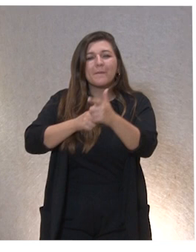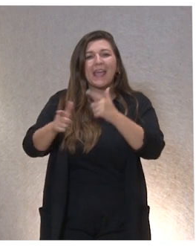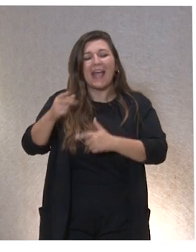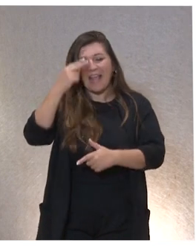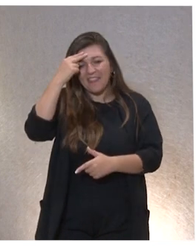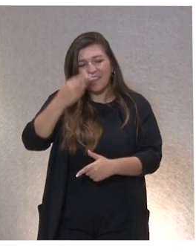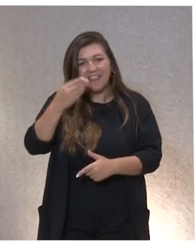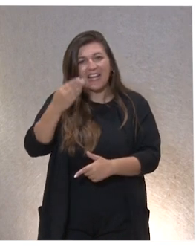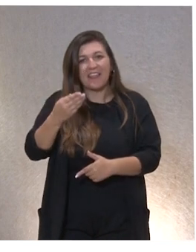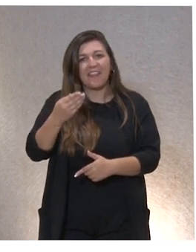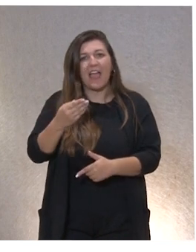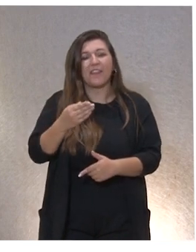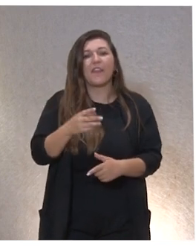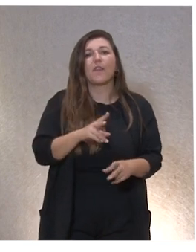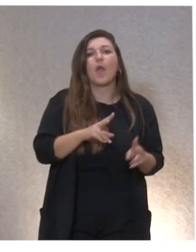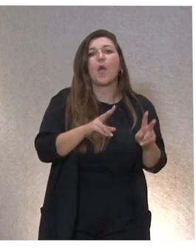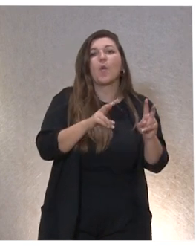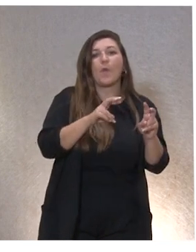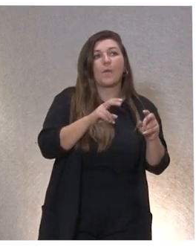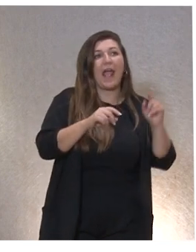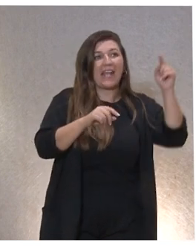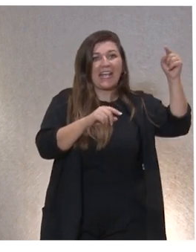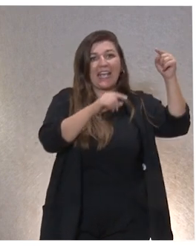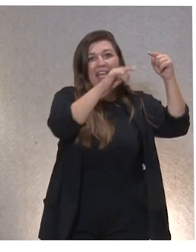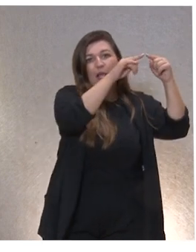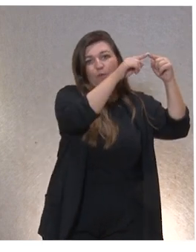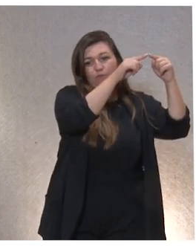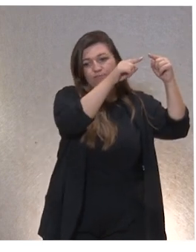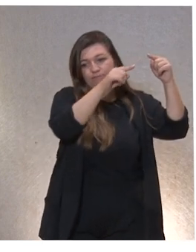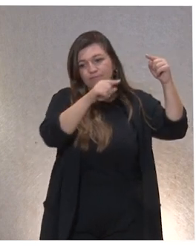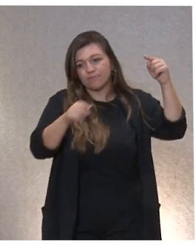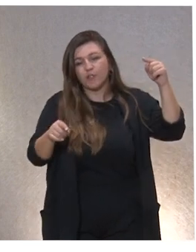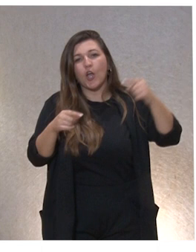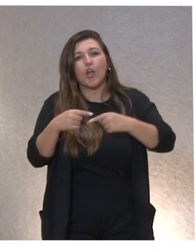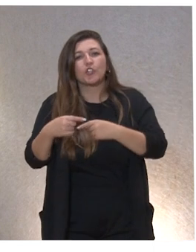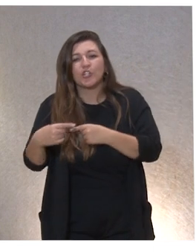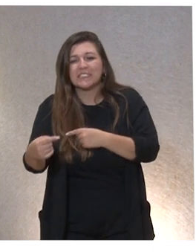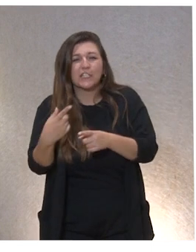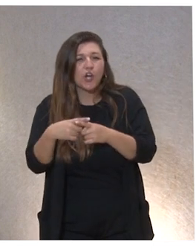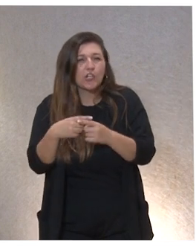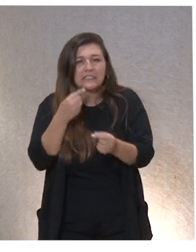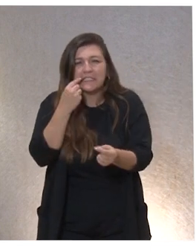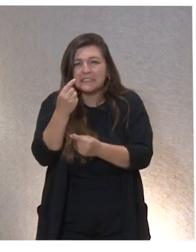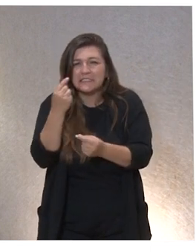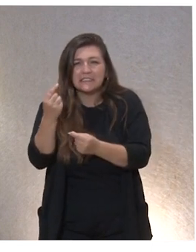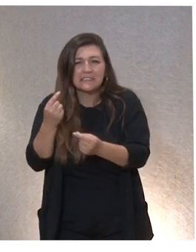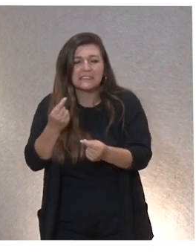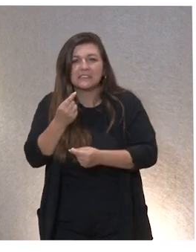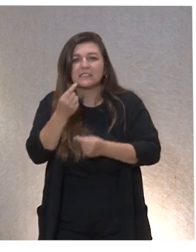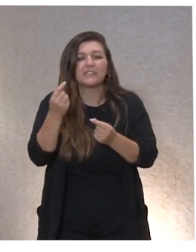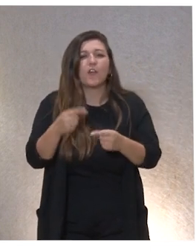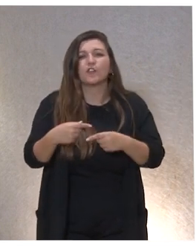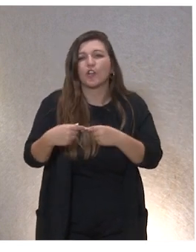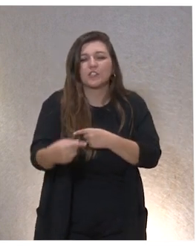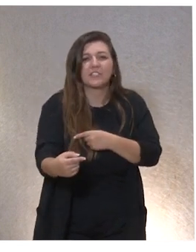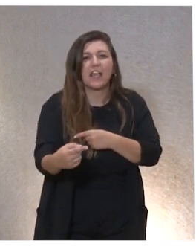desde ese globo barco, desde allí arriba, aterrizar en las cosas pequeñitas del día a día que al final, también en las grandes, pero en las cosas pequeñitas del